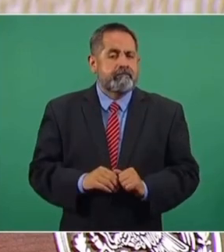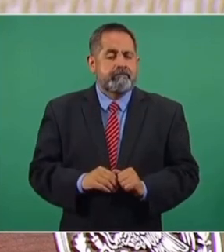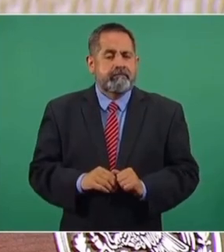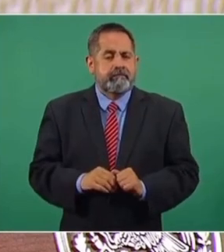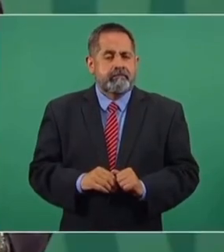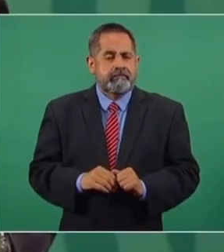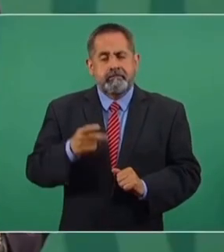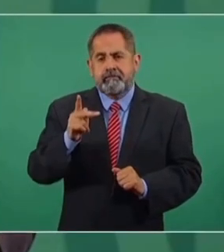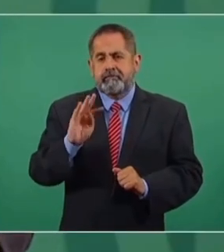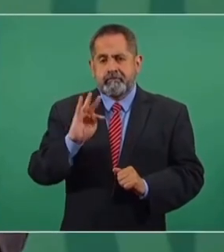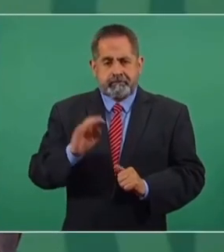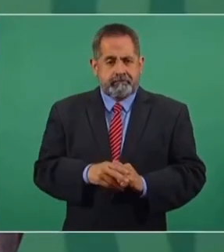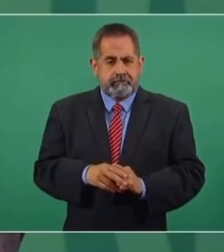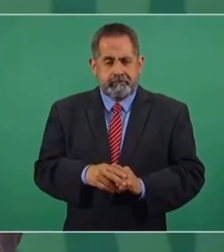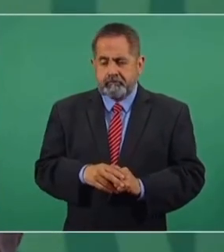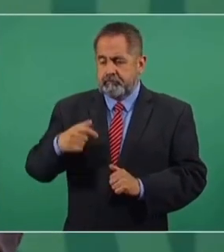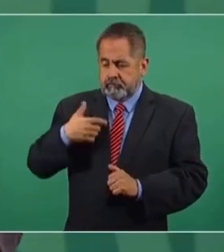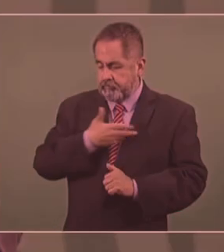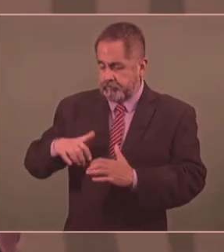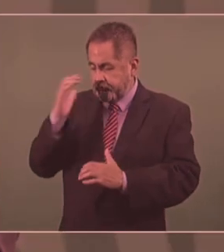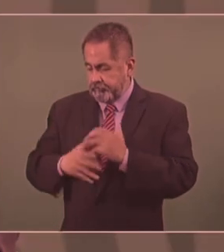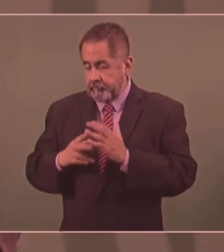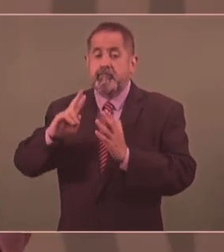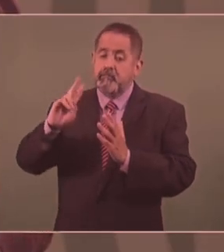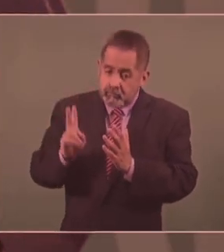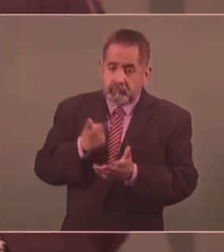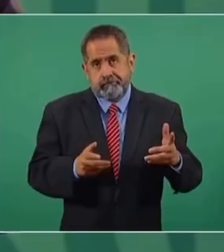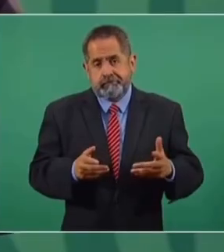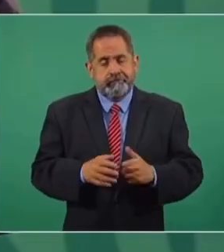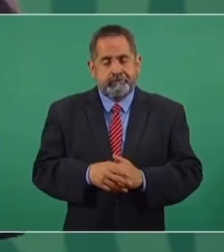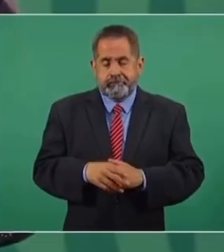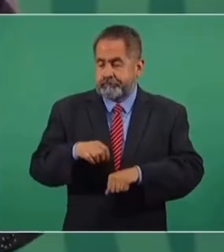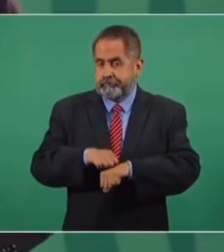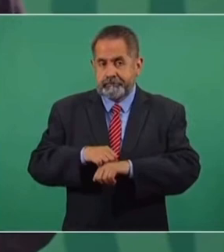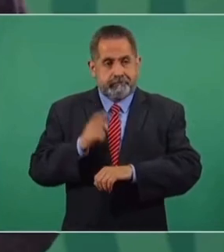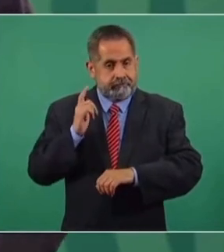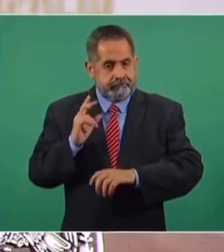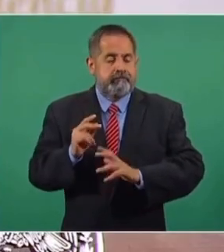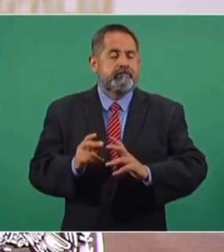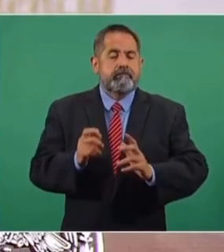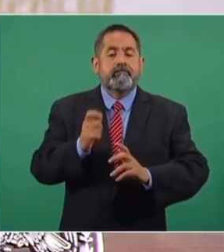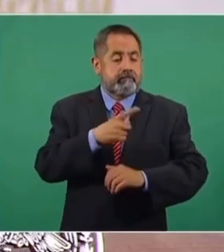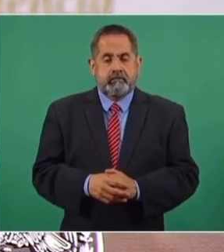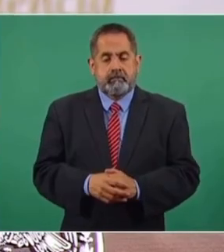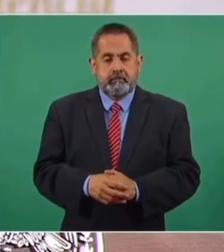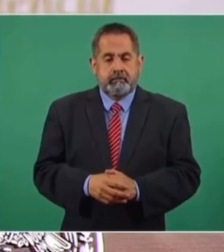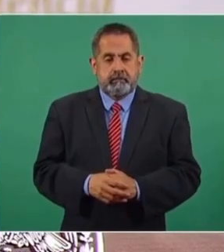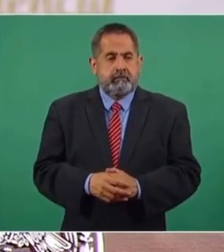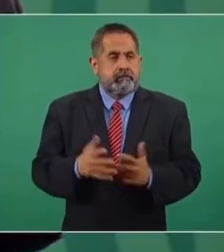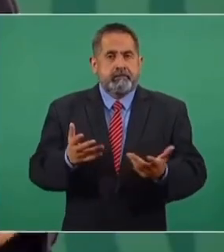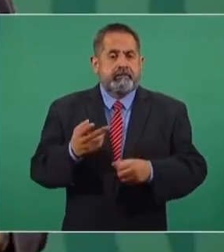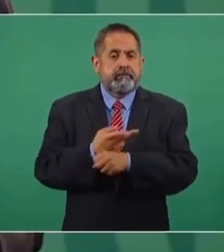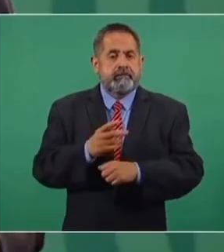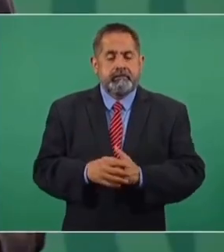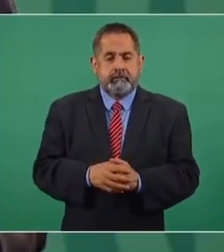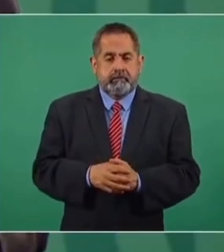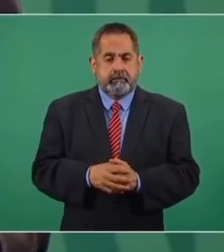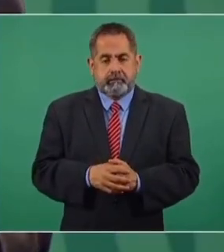Pero si regresan los conservadores, ¿cuál es